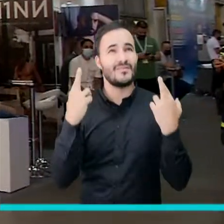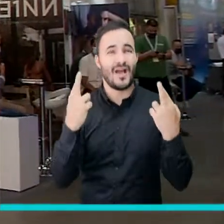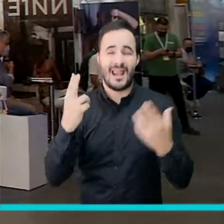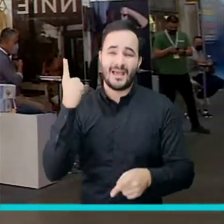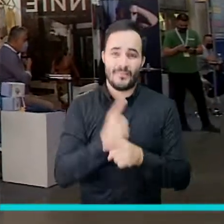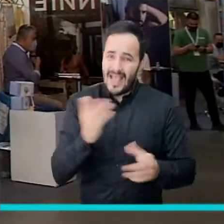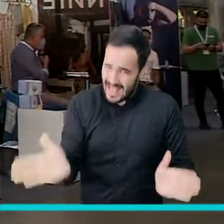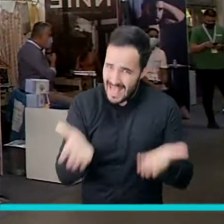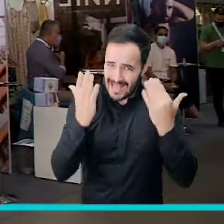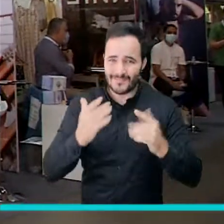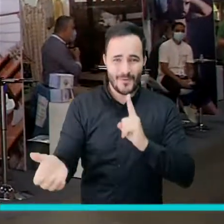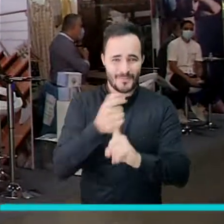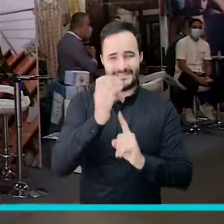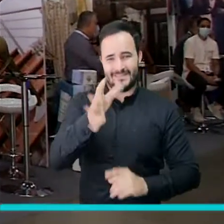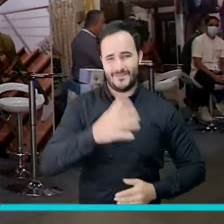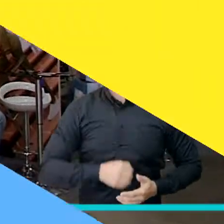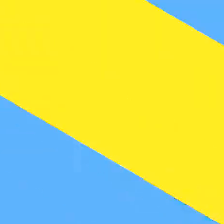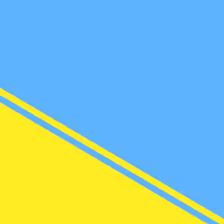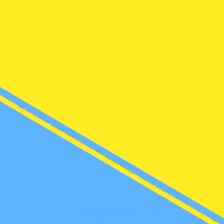realidad sus sueños.